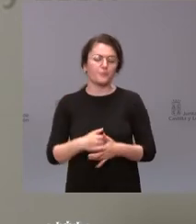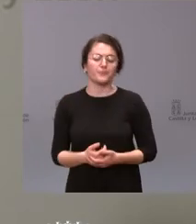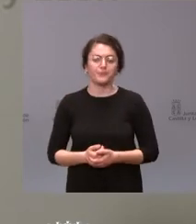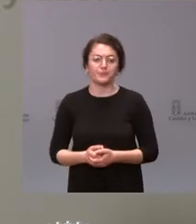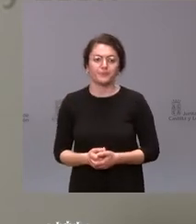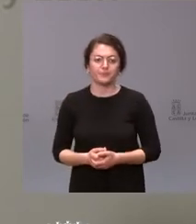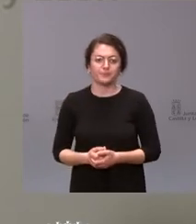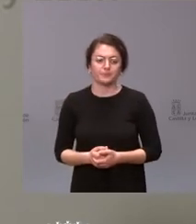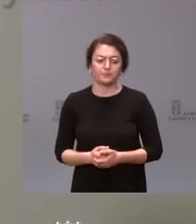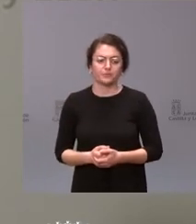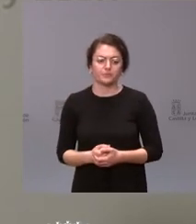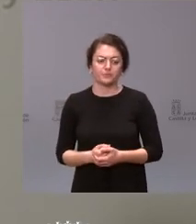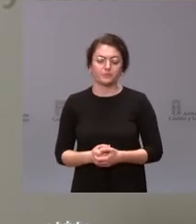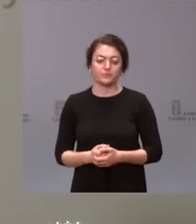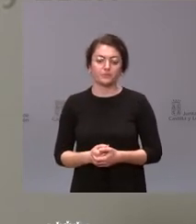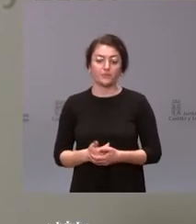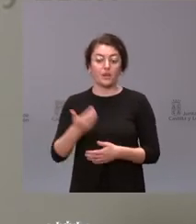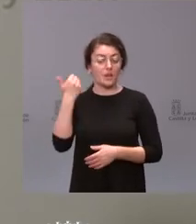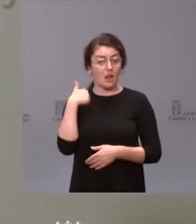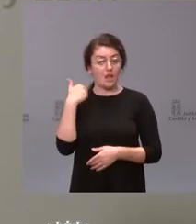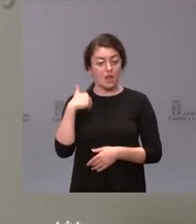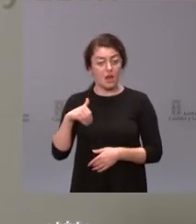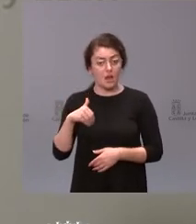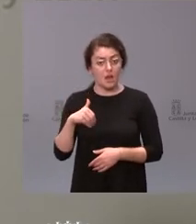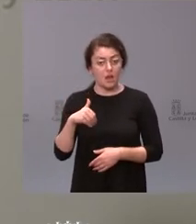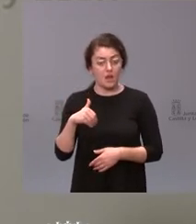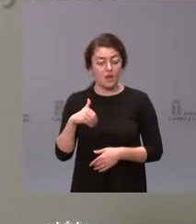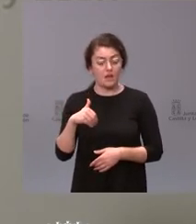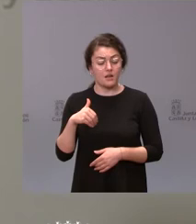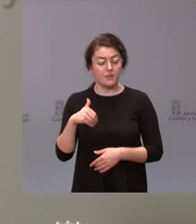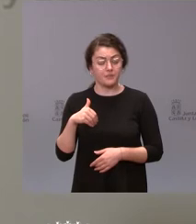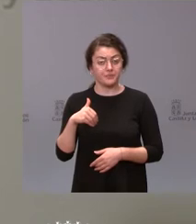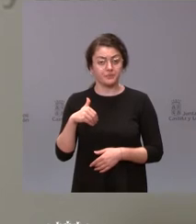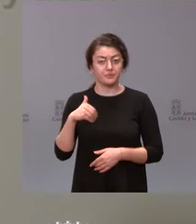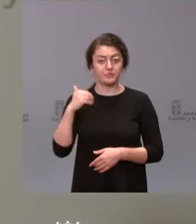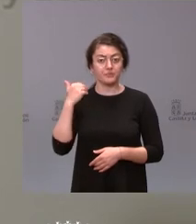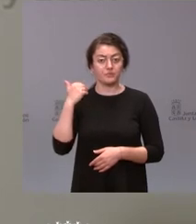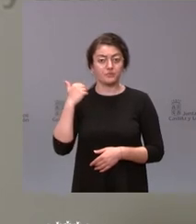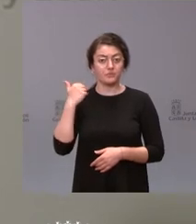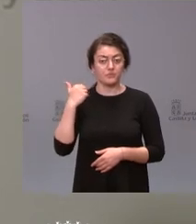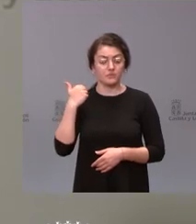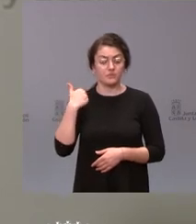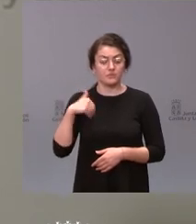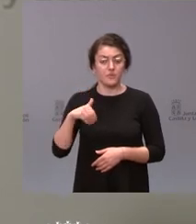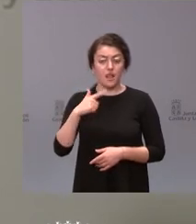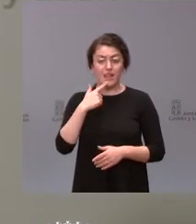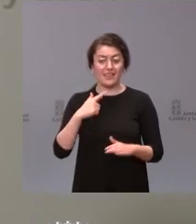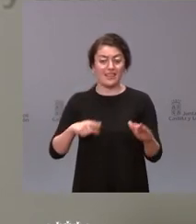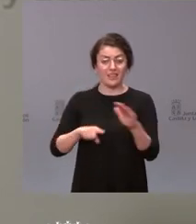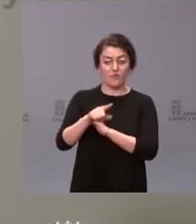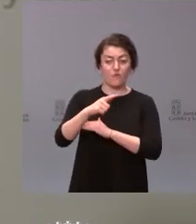que, en la medida en que lo hemos venido ya completando en su funcionamiento y en su desarrollo,